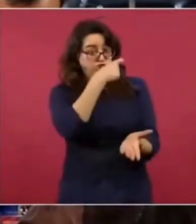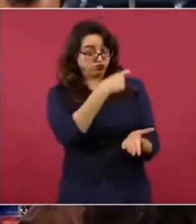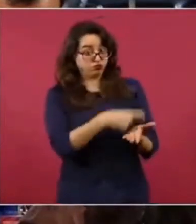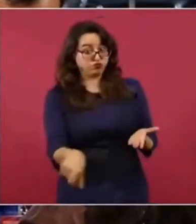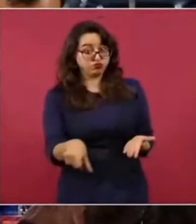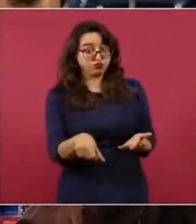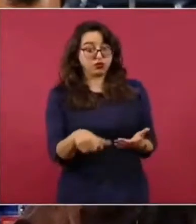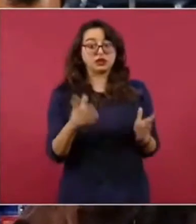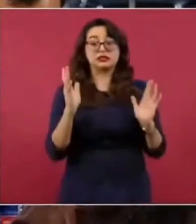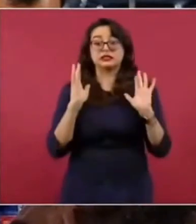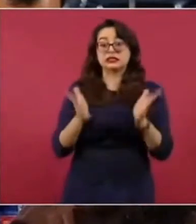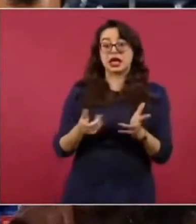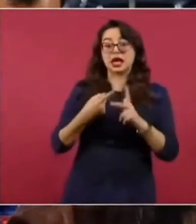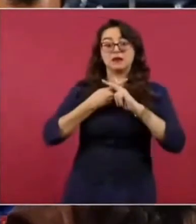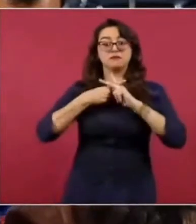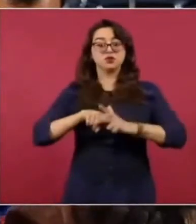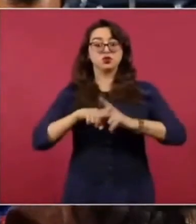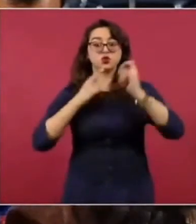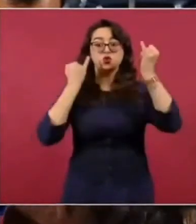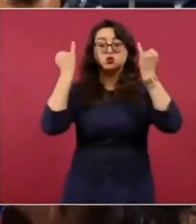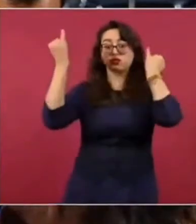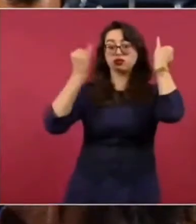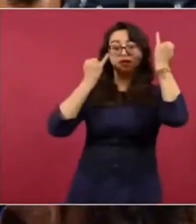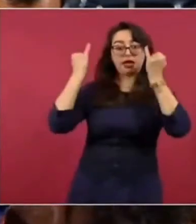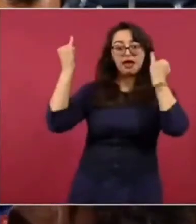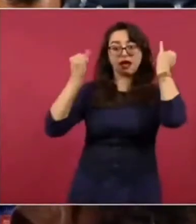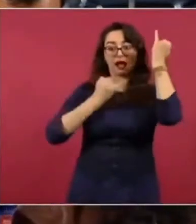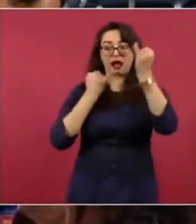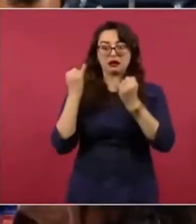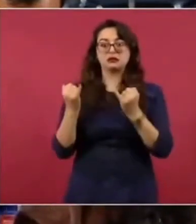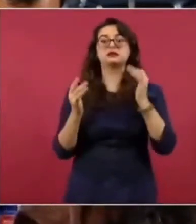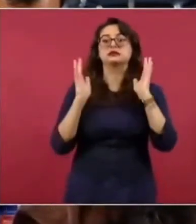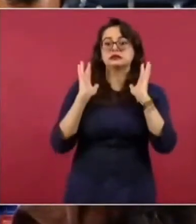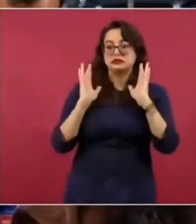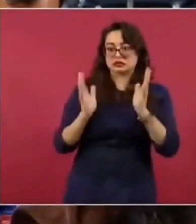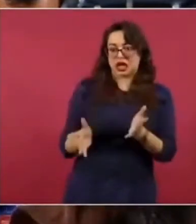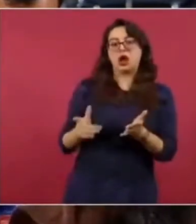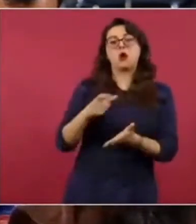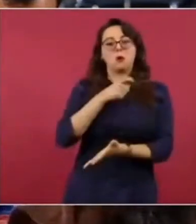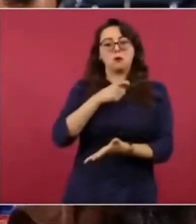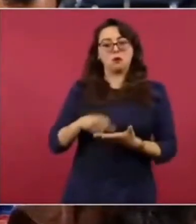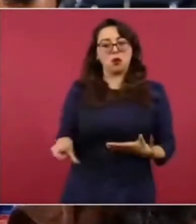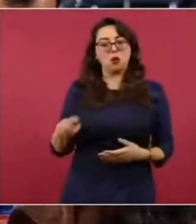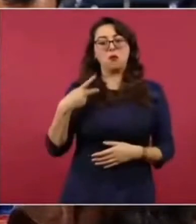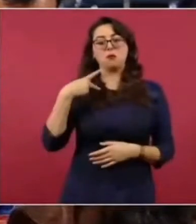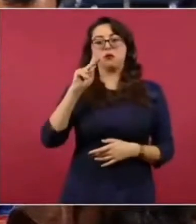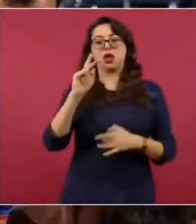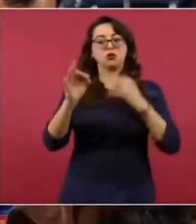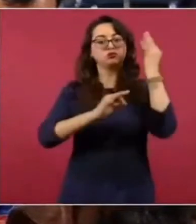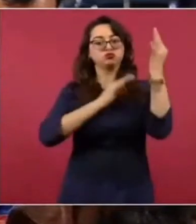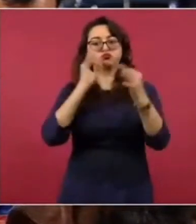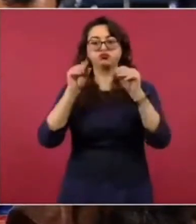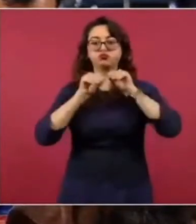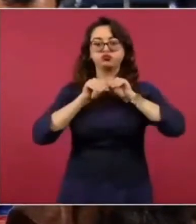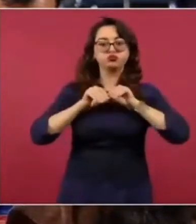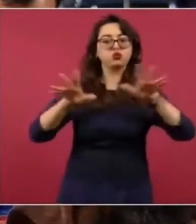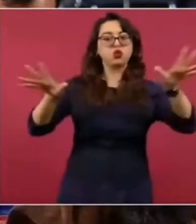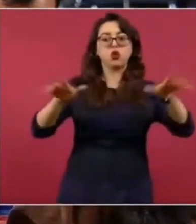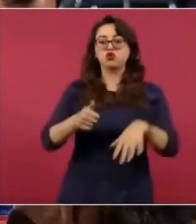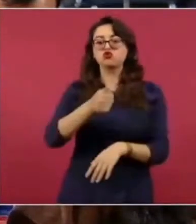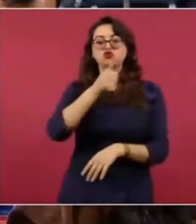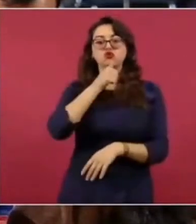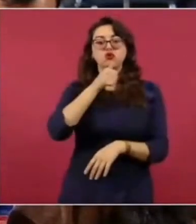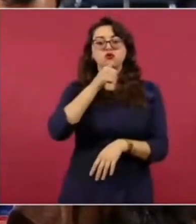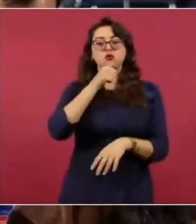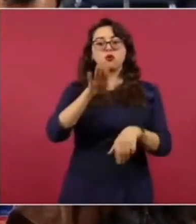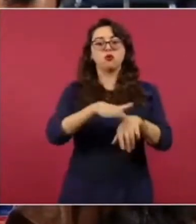especulan que la operación ya se cerró, pero que no se ha comunicado porque su gobierno no ve con buenos ojos